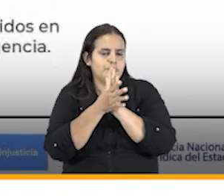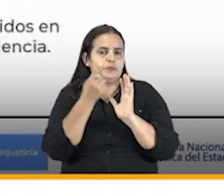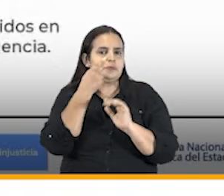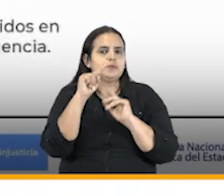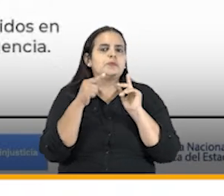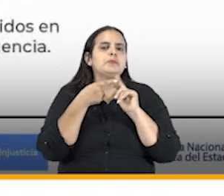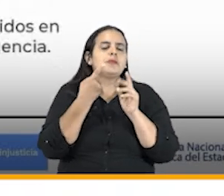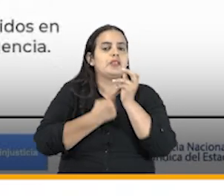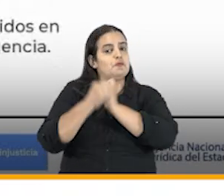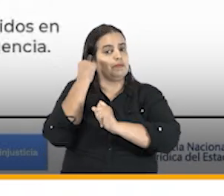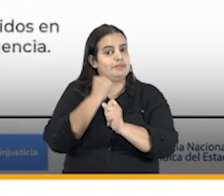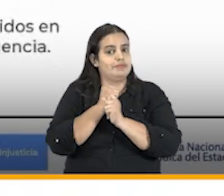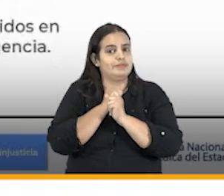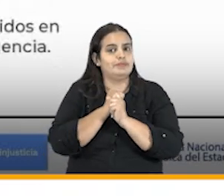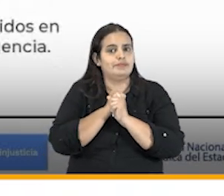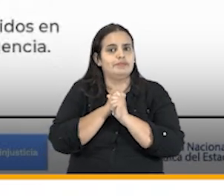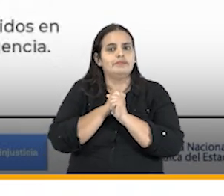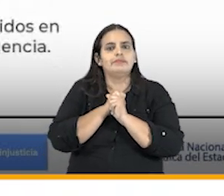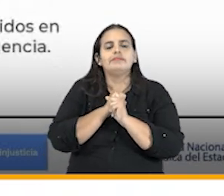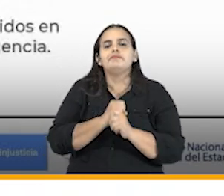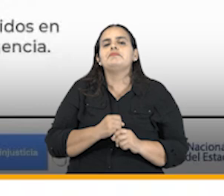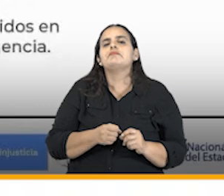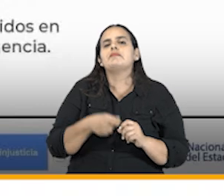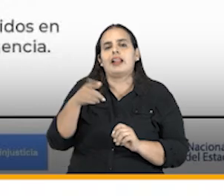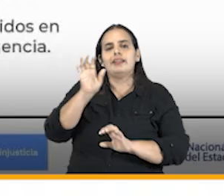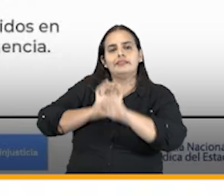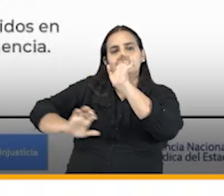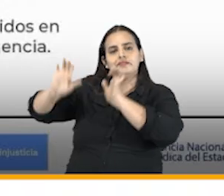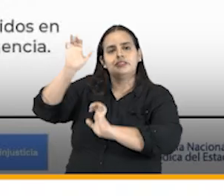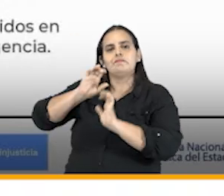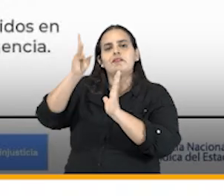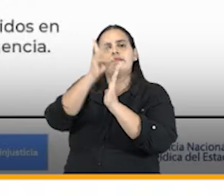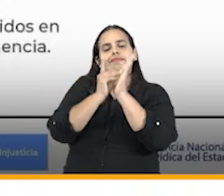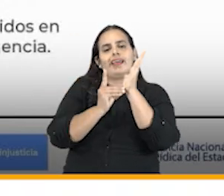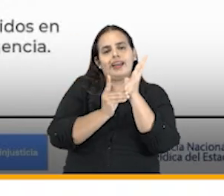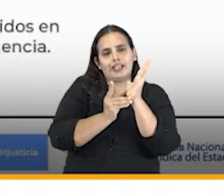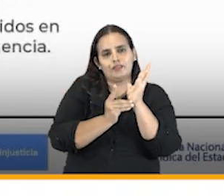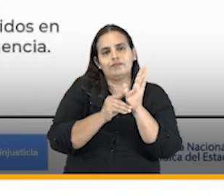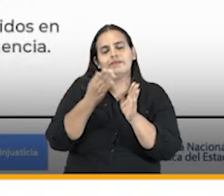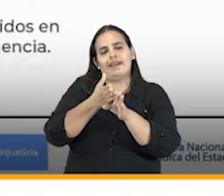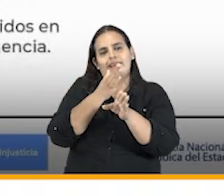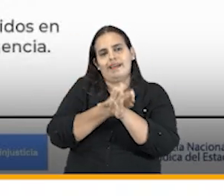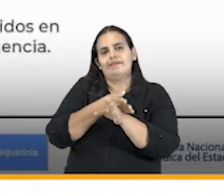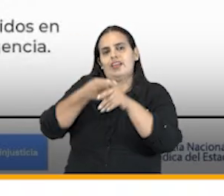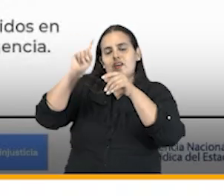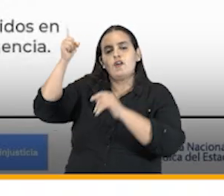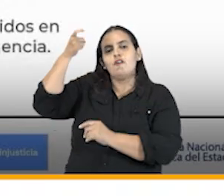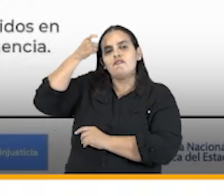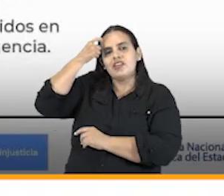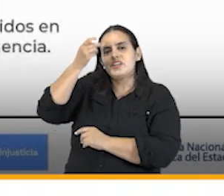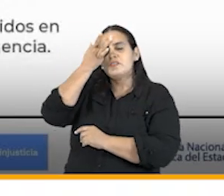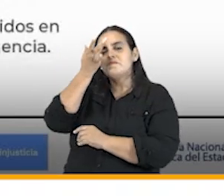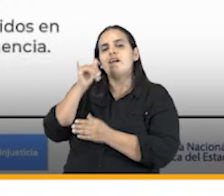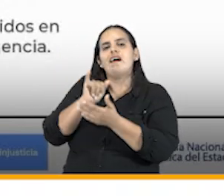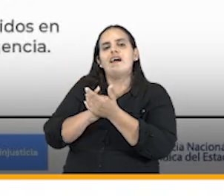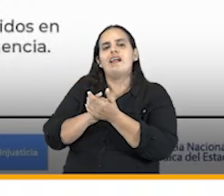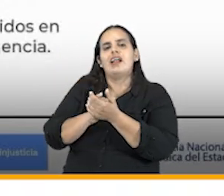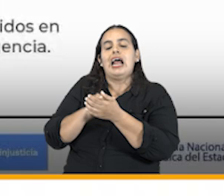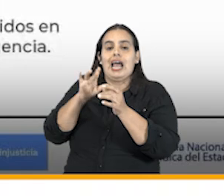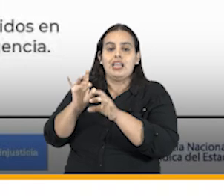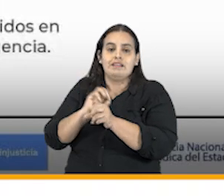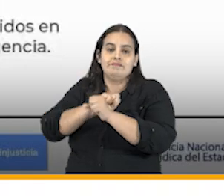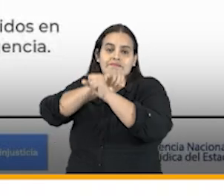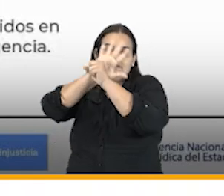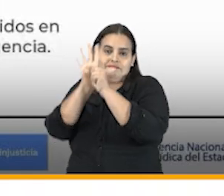en primer lugar el año pasado pues defendimos los decretos legislativos que expidió el gobierno en virtud de la declaración de esta